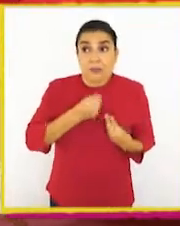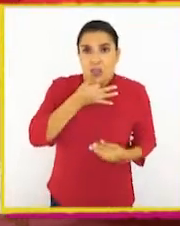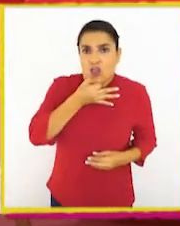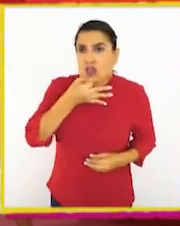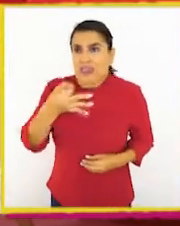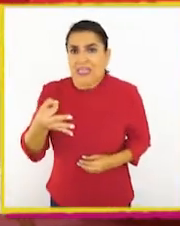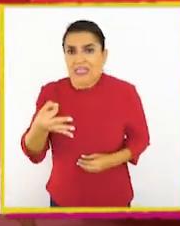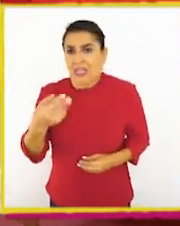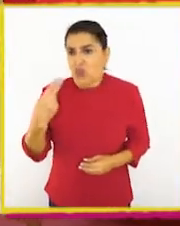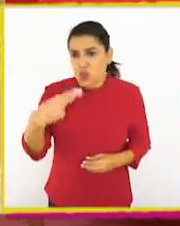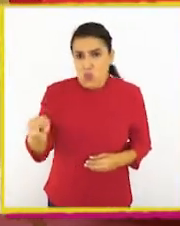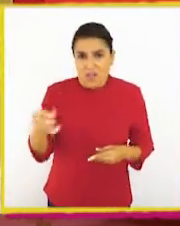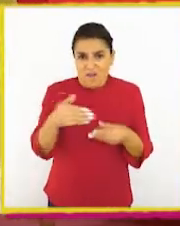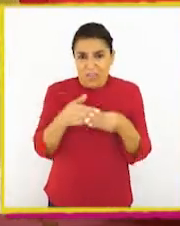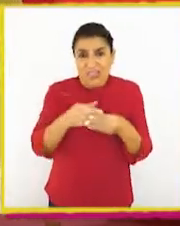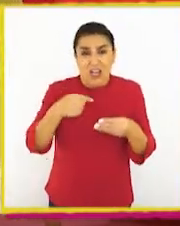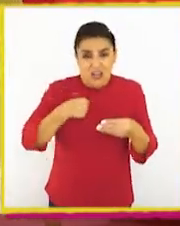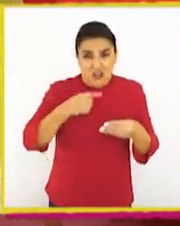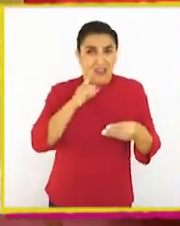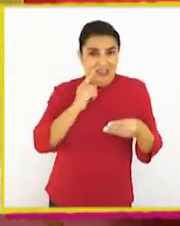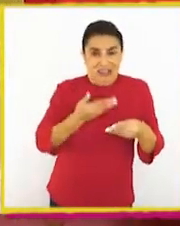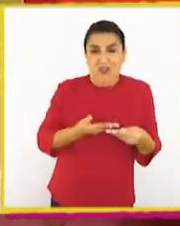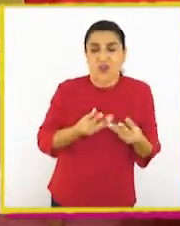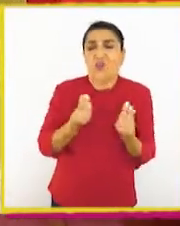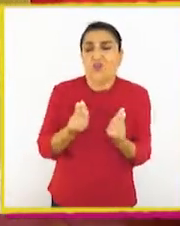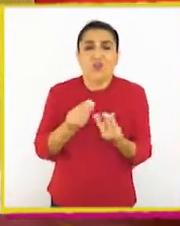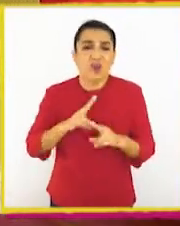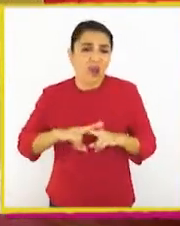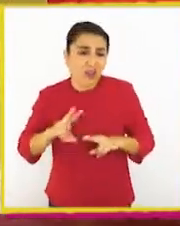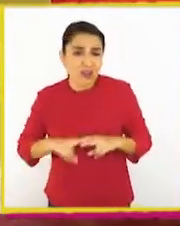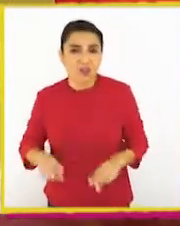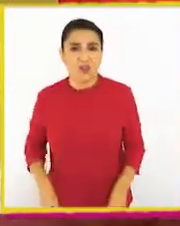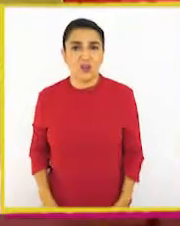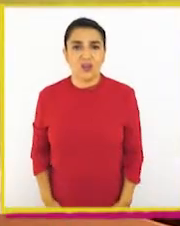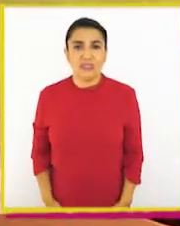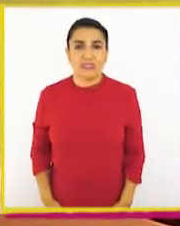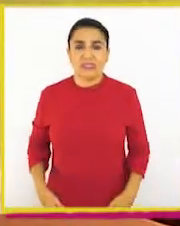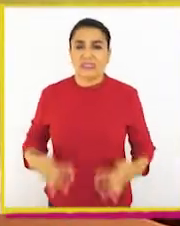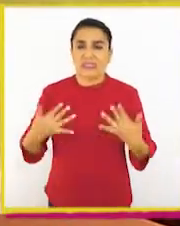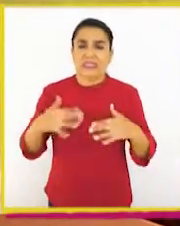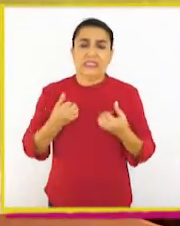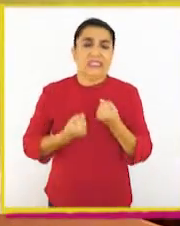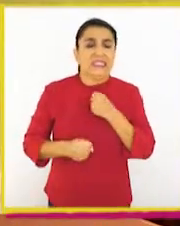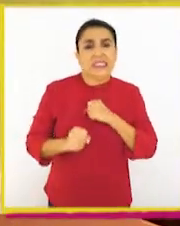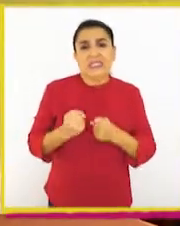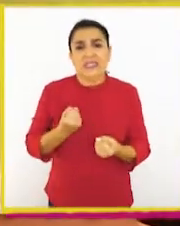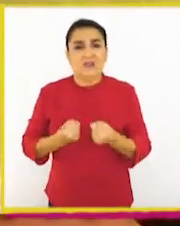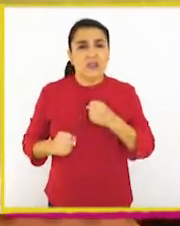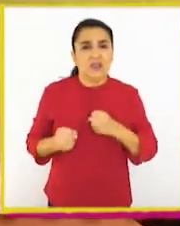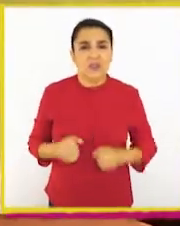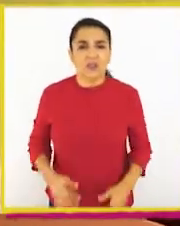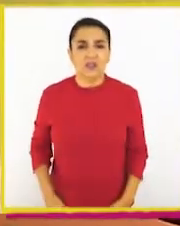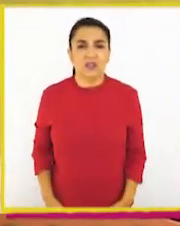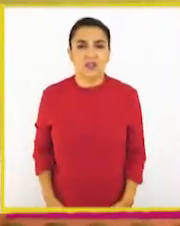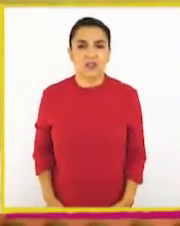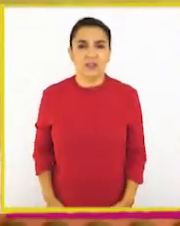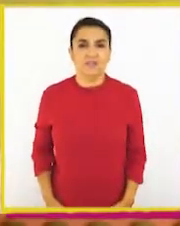mucho miedo decirle al dueño de la billetera que yo la tengo. ¿Cómo podría hacerlo? ¡Qué nervio me da!